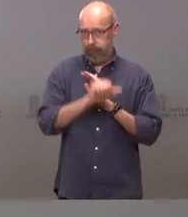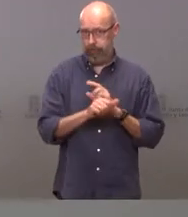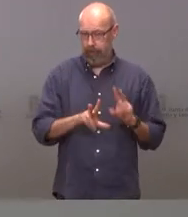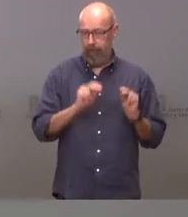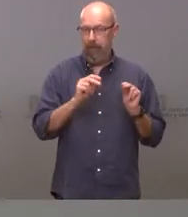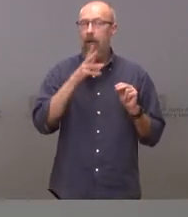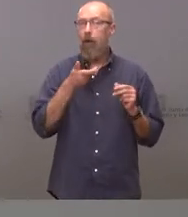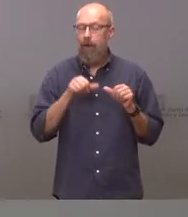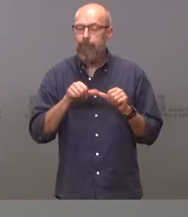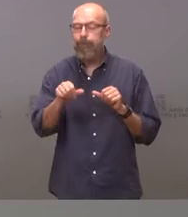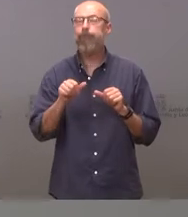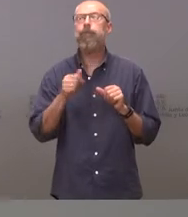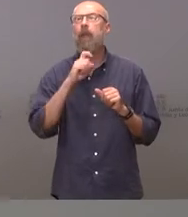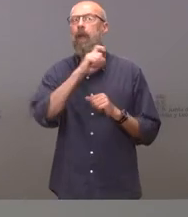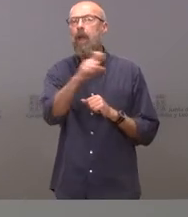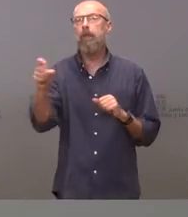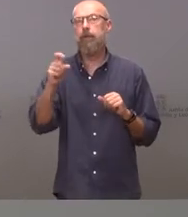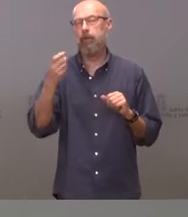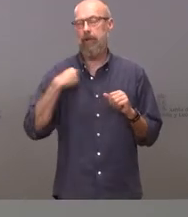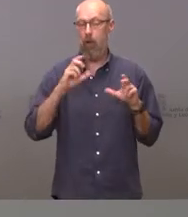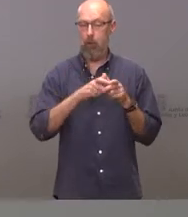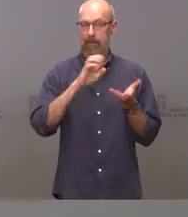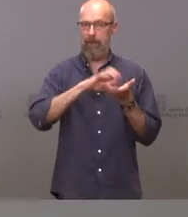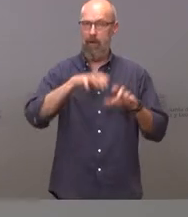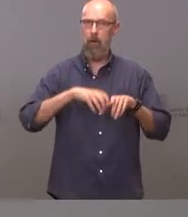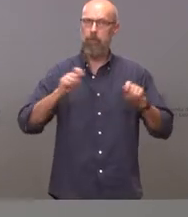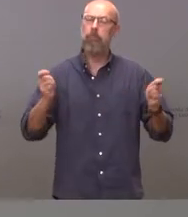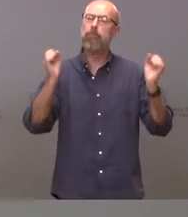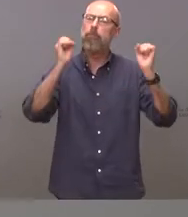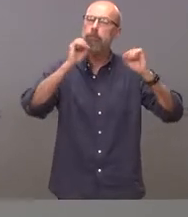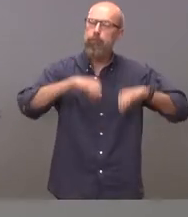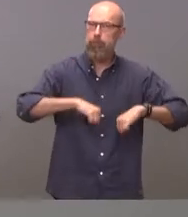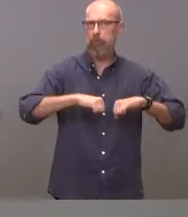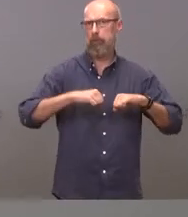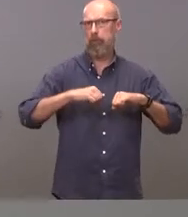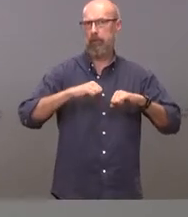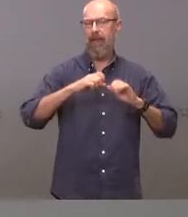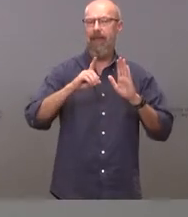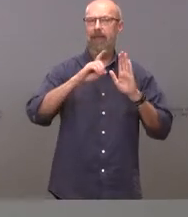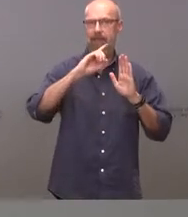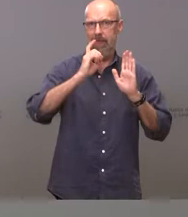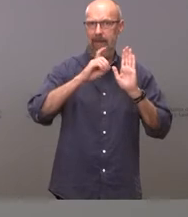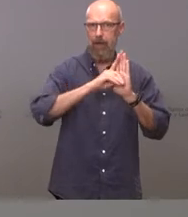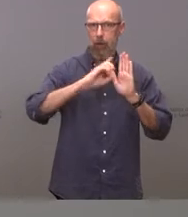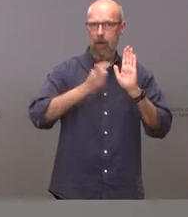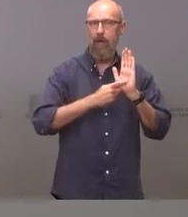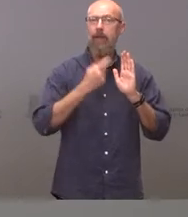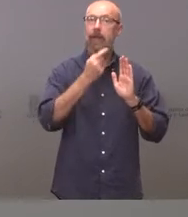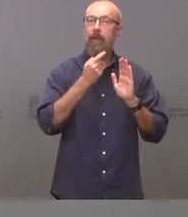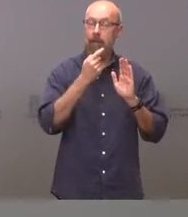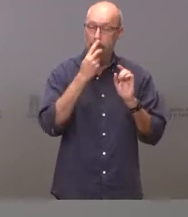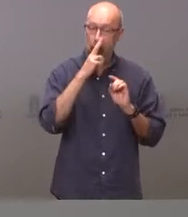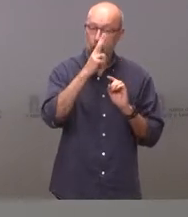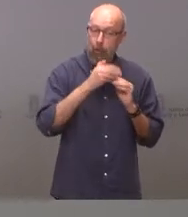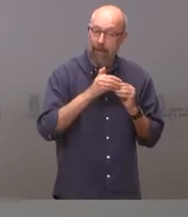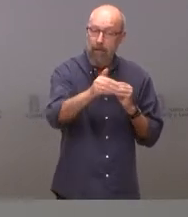León ha aprobado hoy un decreto ley que paraliza durante los próximos dos años la concesión de licencias para instalar casas de